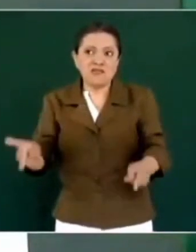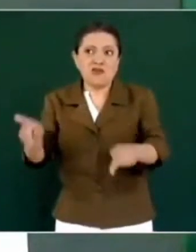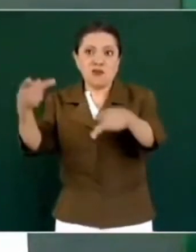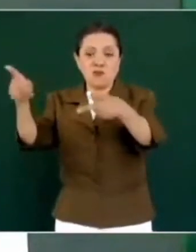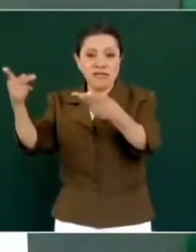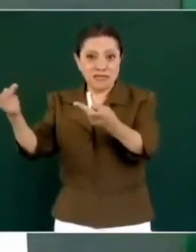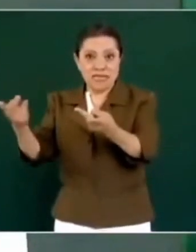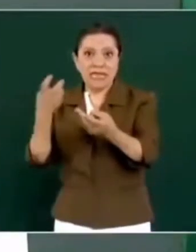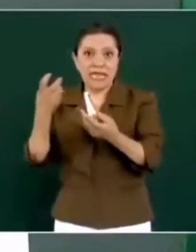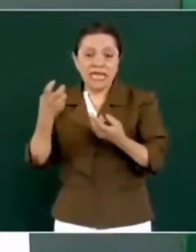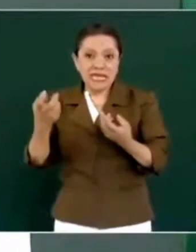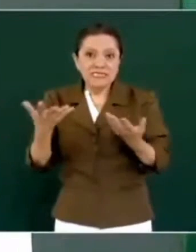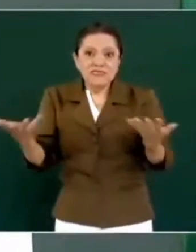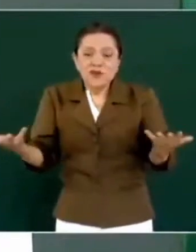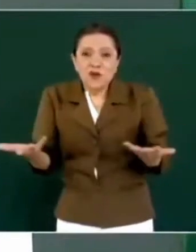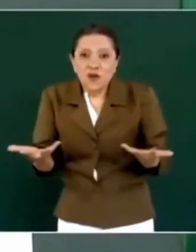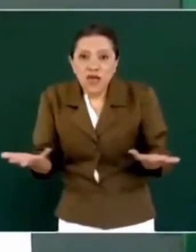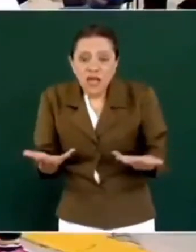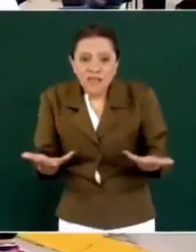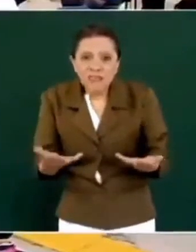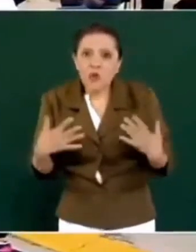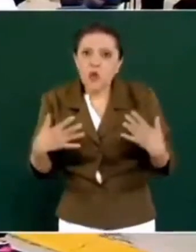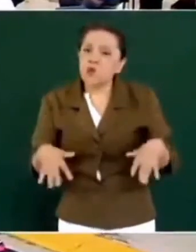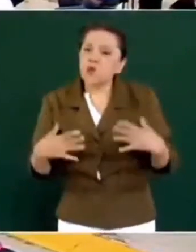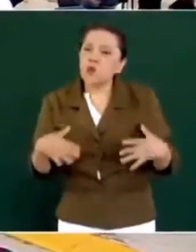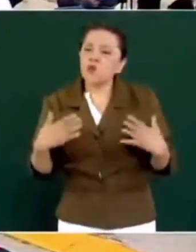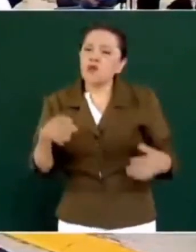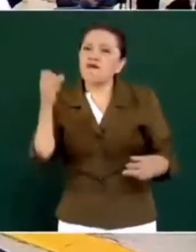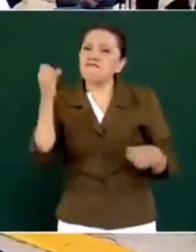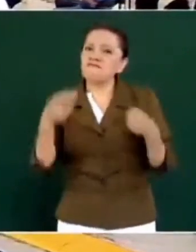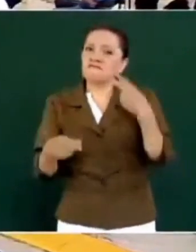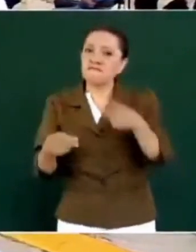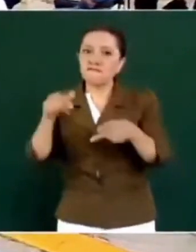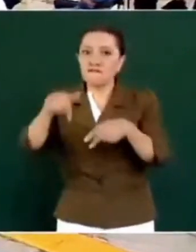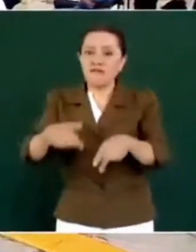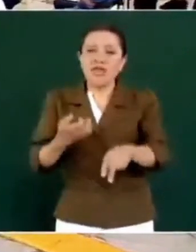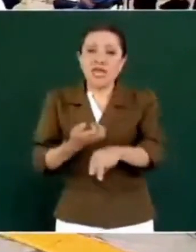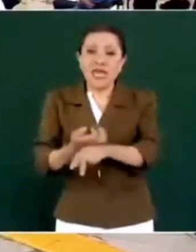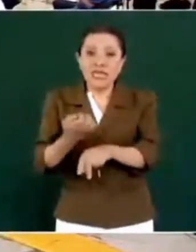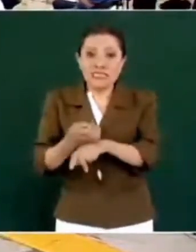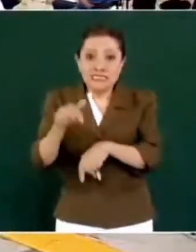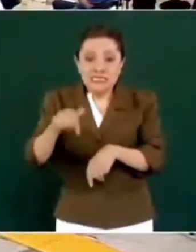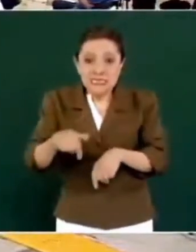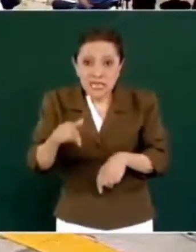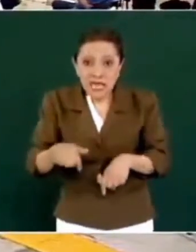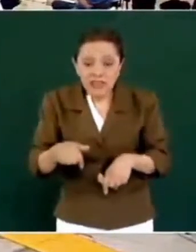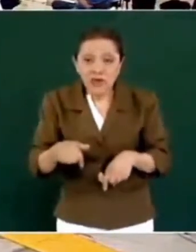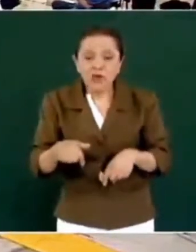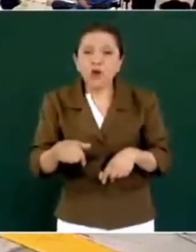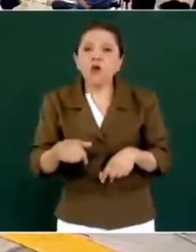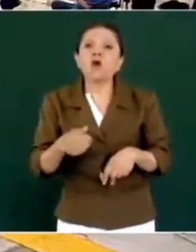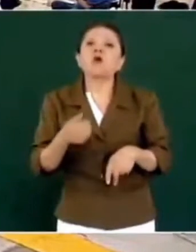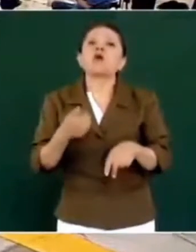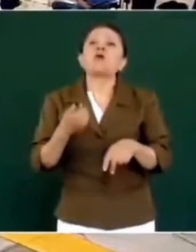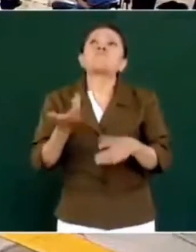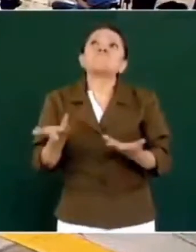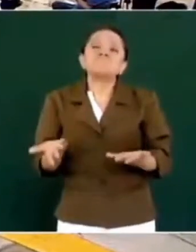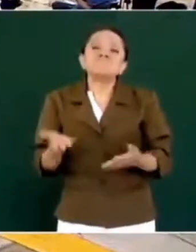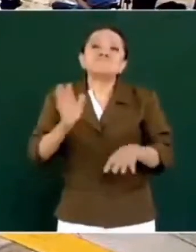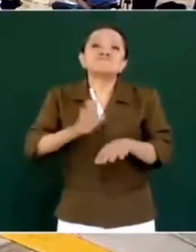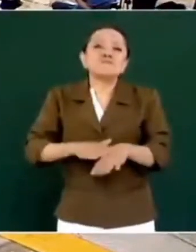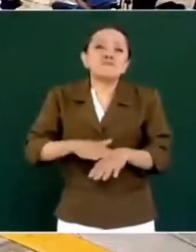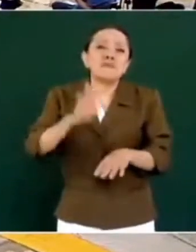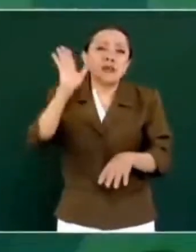ha sido excepcional. Guerrero era el Estado con más